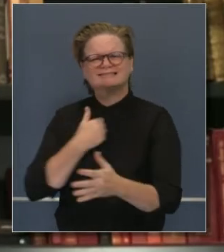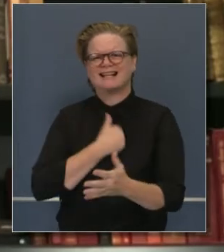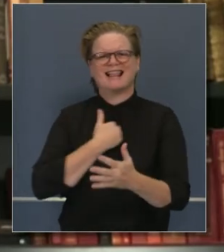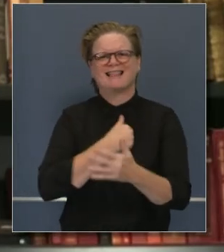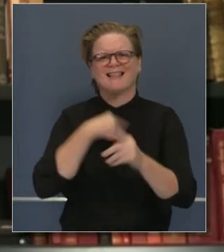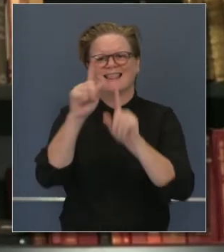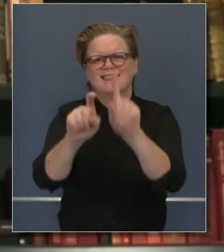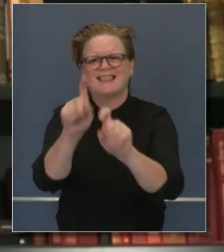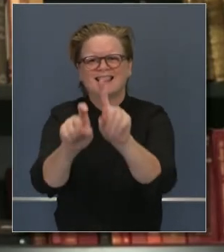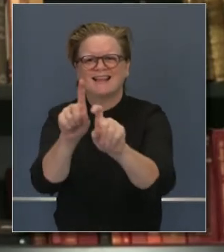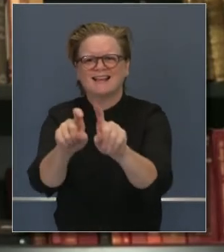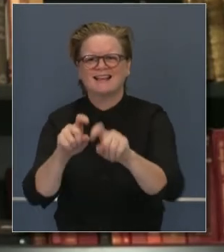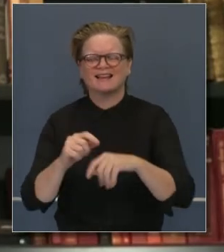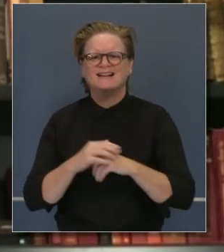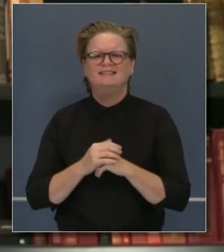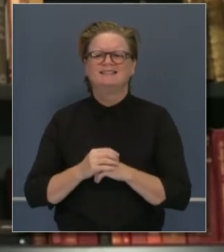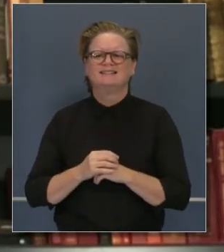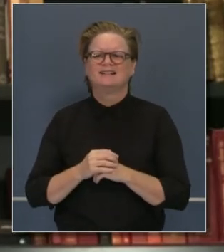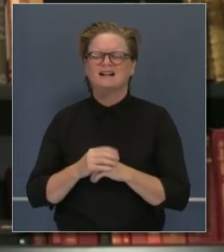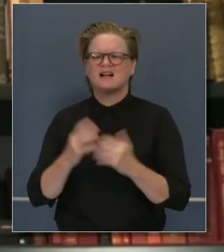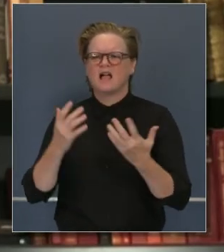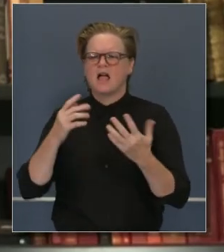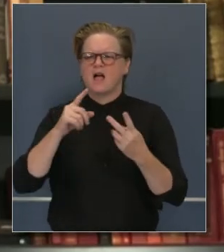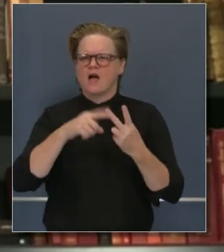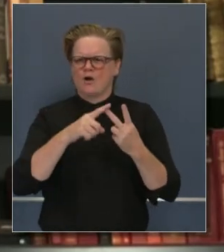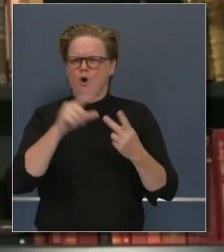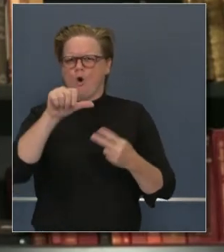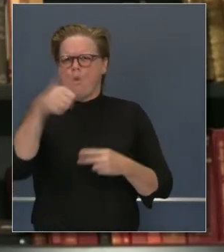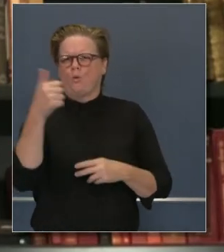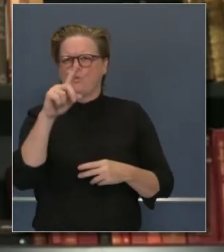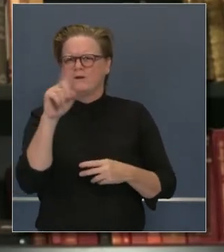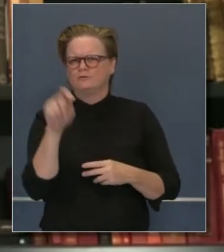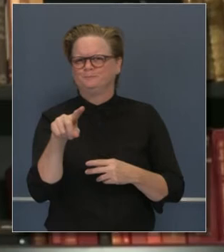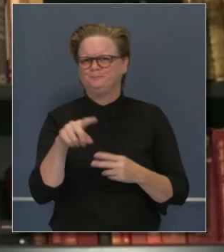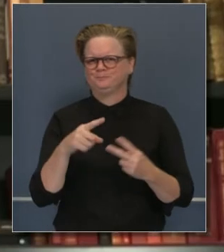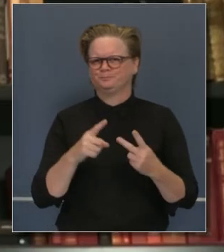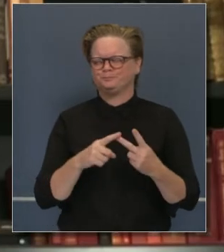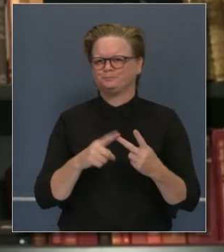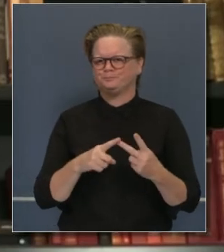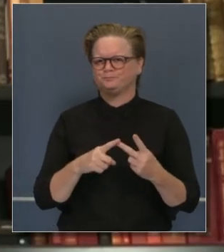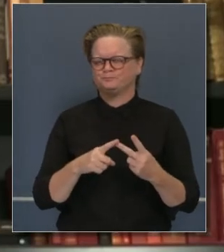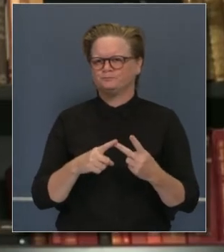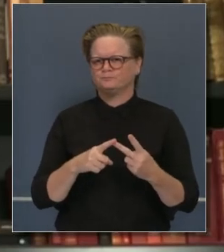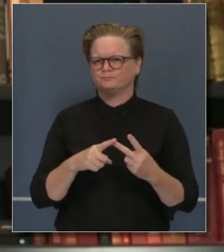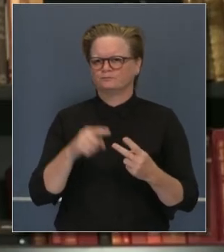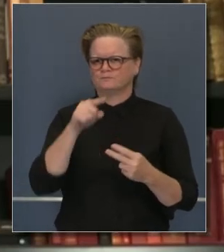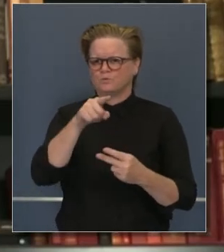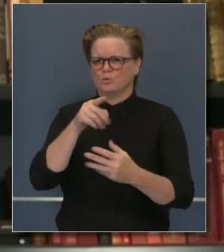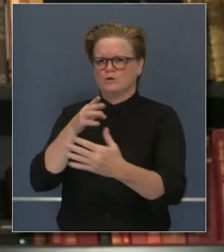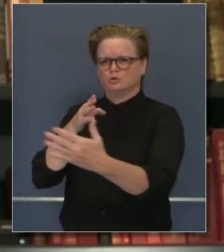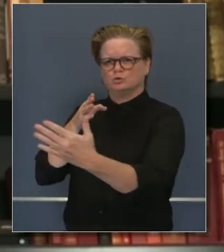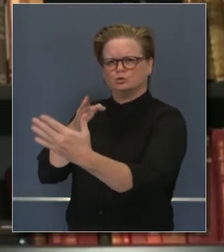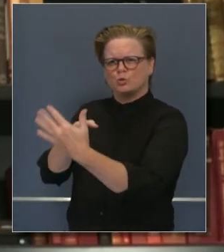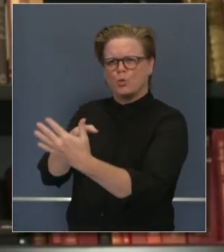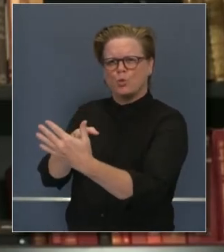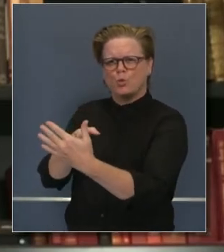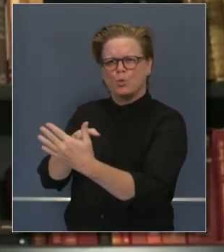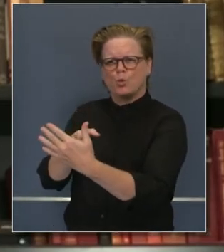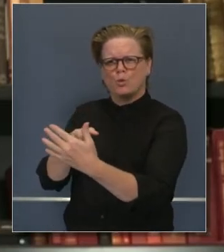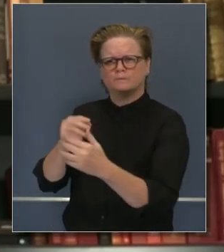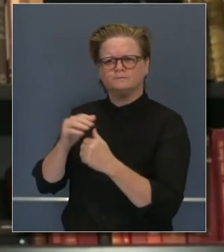un par de semanas que el juez le dio una prohibición decirle que no altera la ley